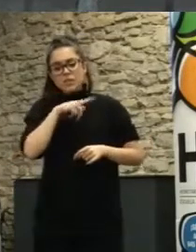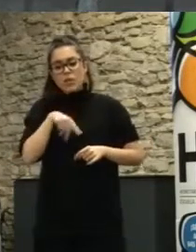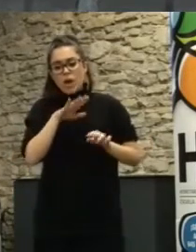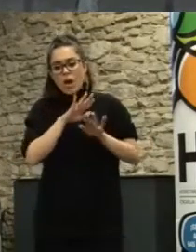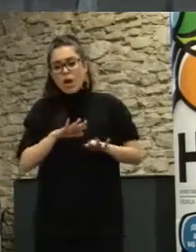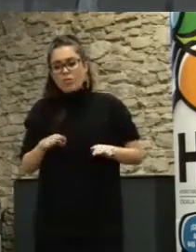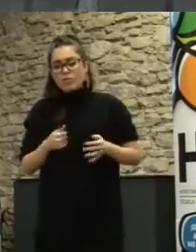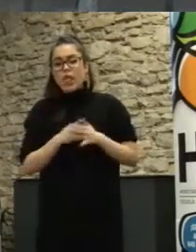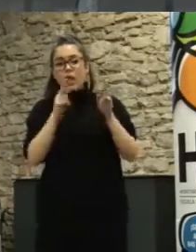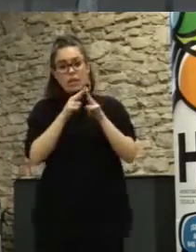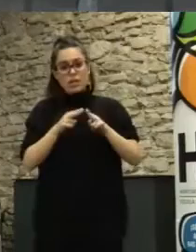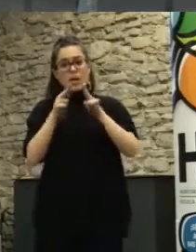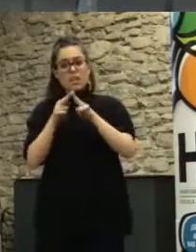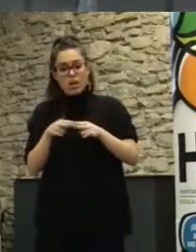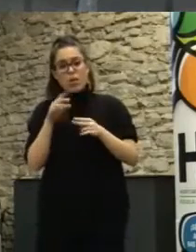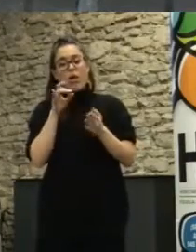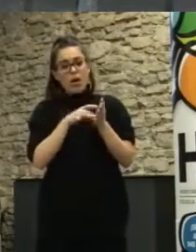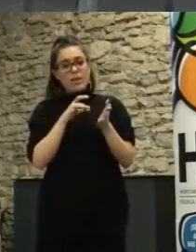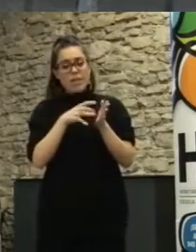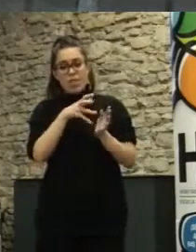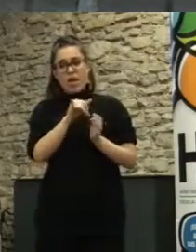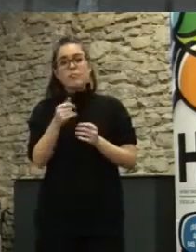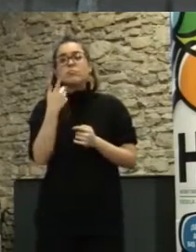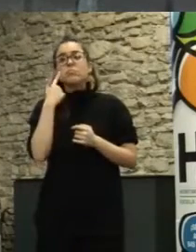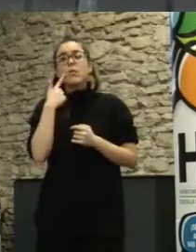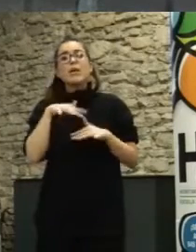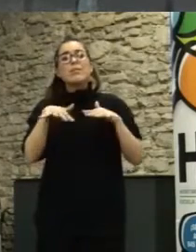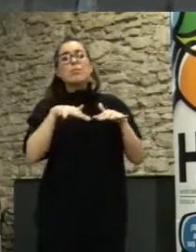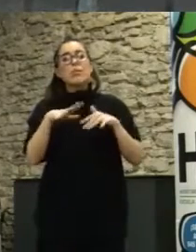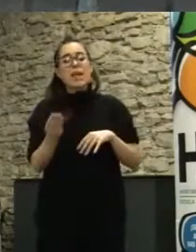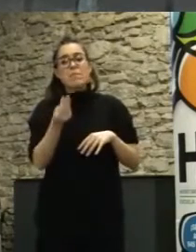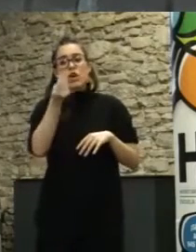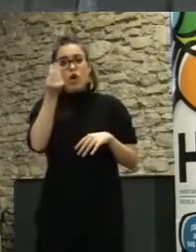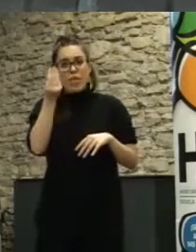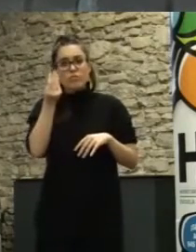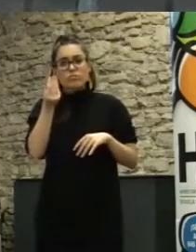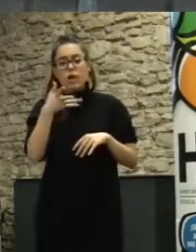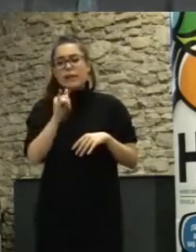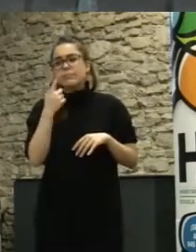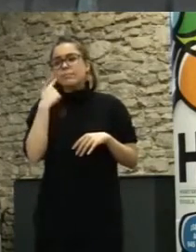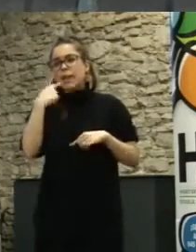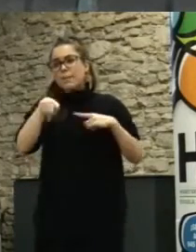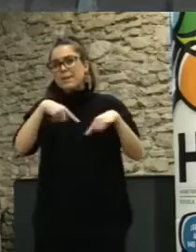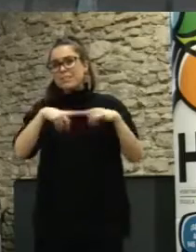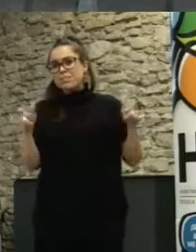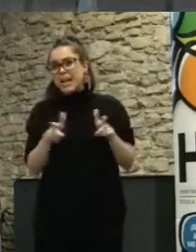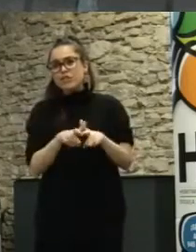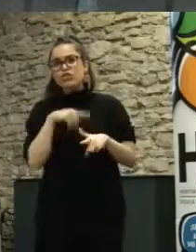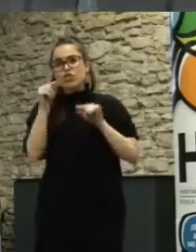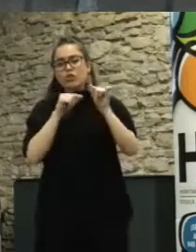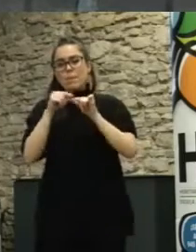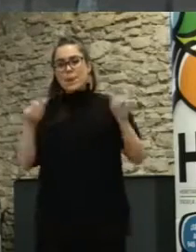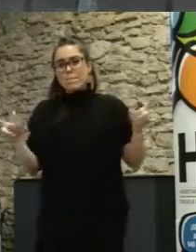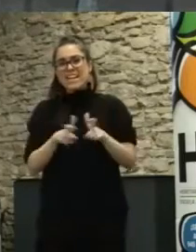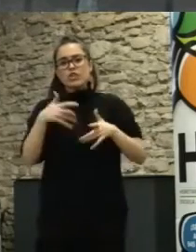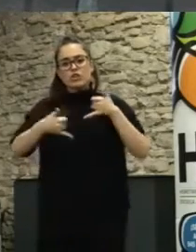seguramente hay una encuesta de calidad anual y la movilidad ha mejorado en todos sus aspectos menor tráfico menor contaminación mayor uso